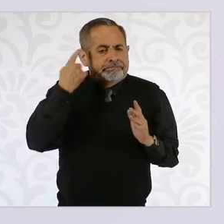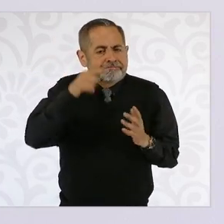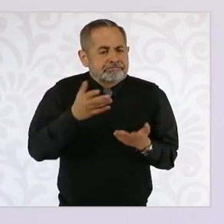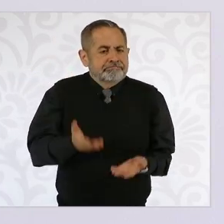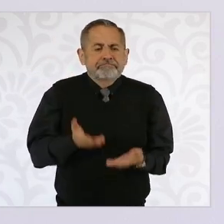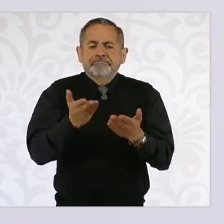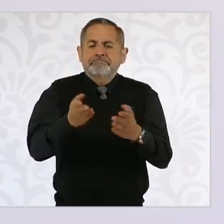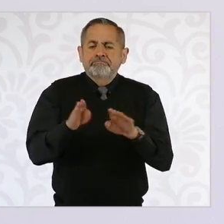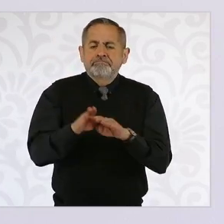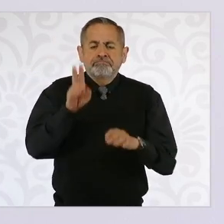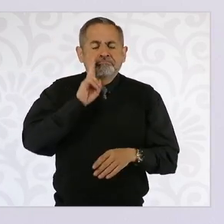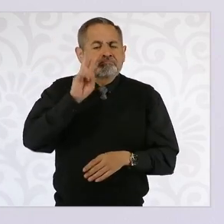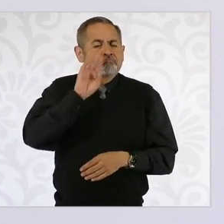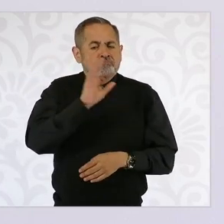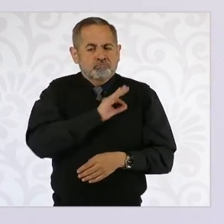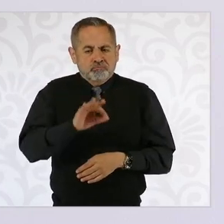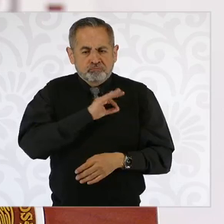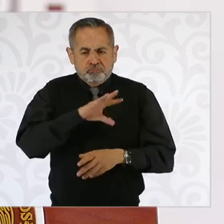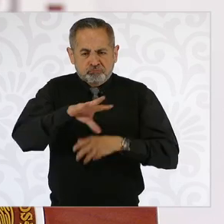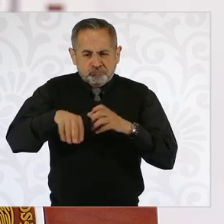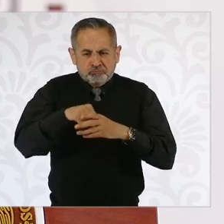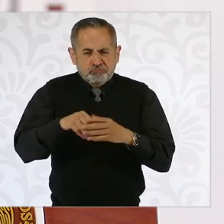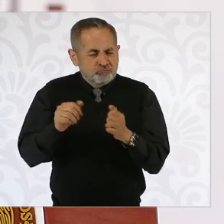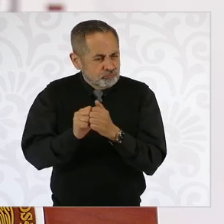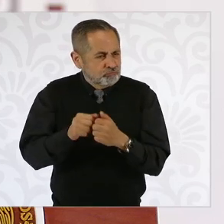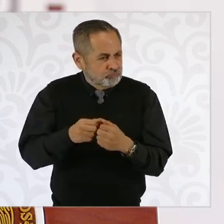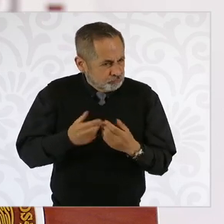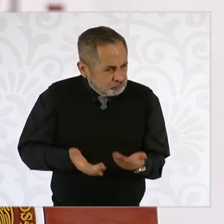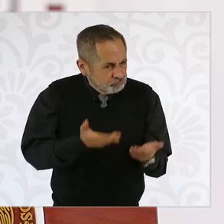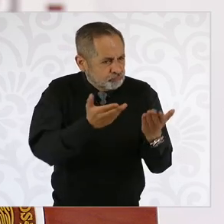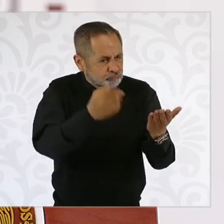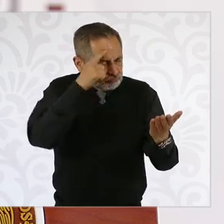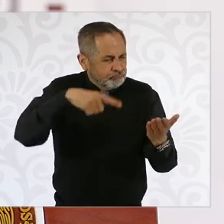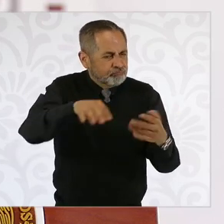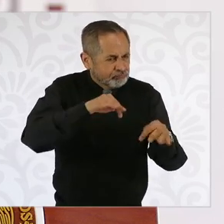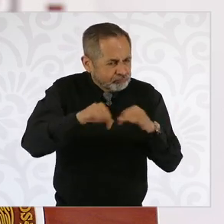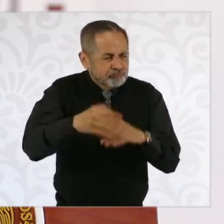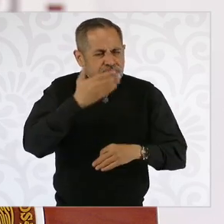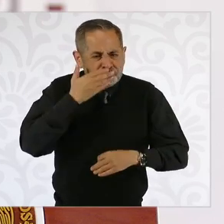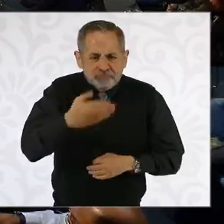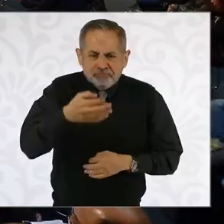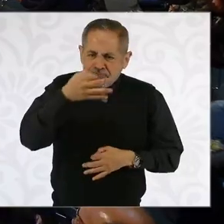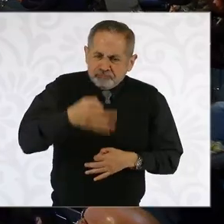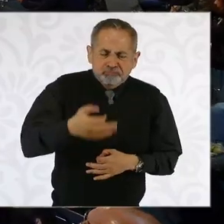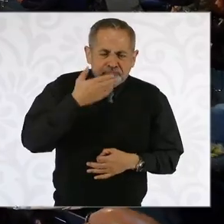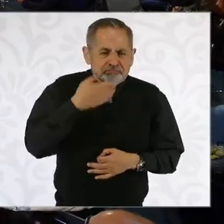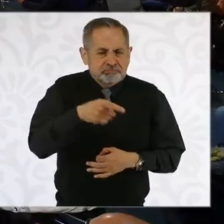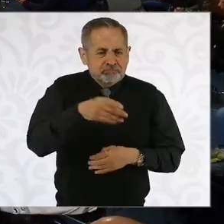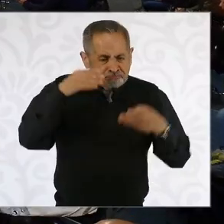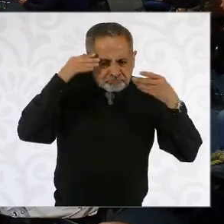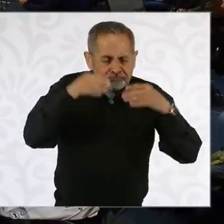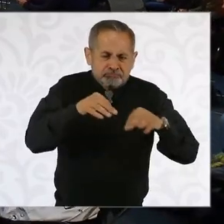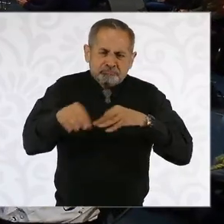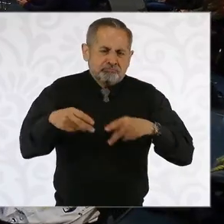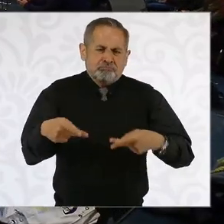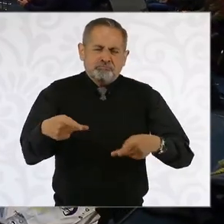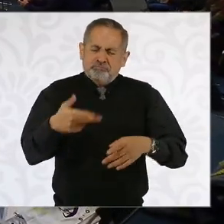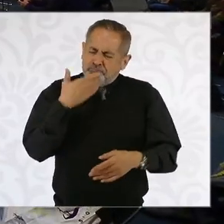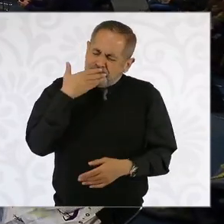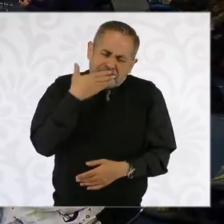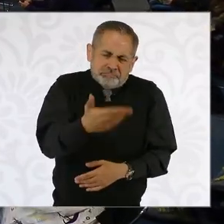posibilidad de vida a todas y a todos los mexicanos que se dedican a esta noble actividad.